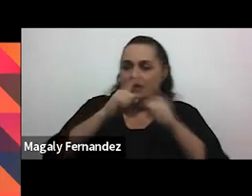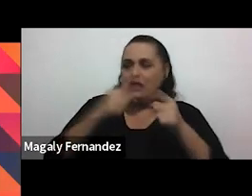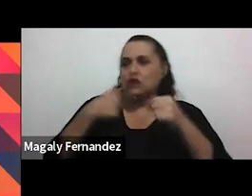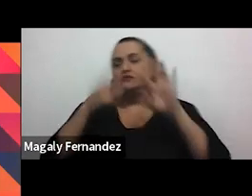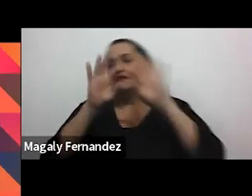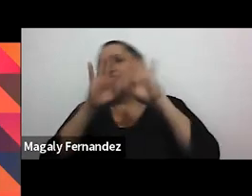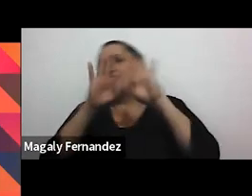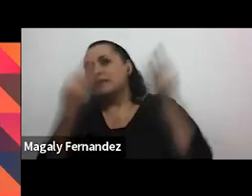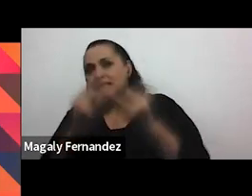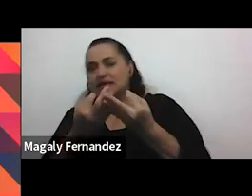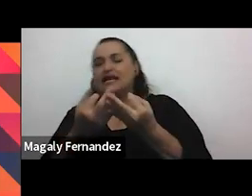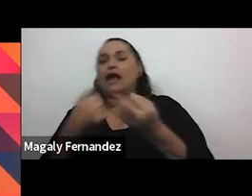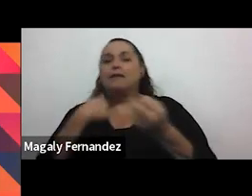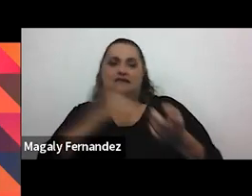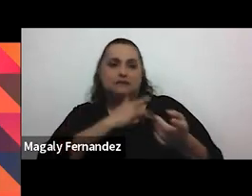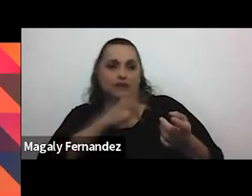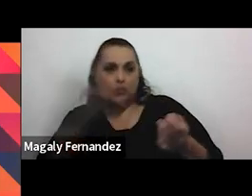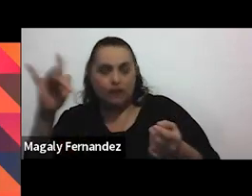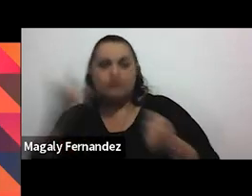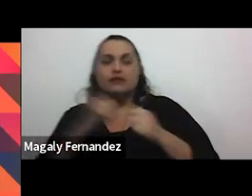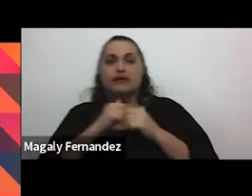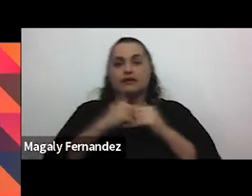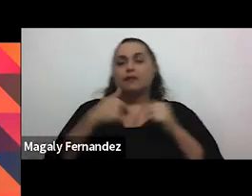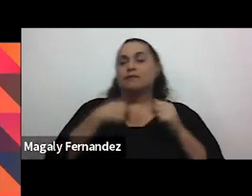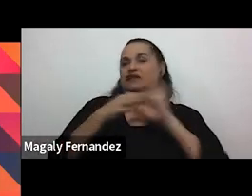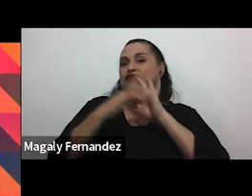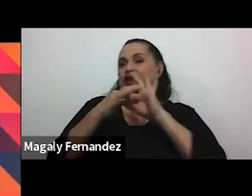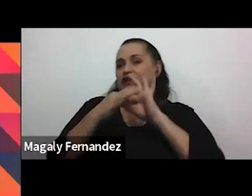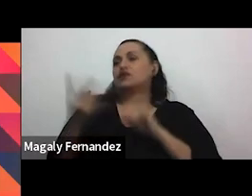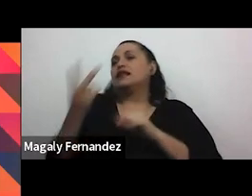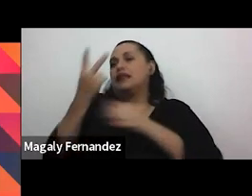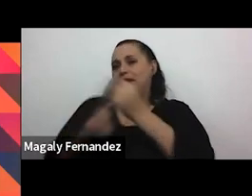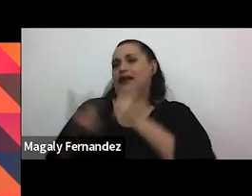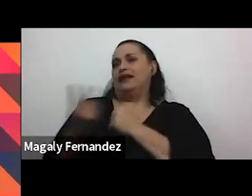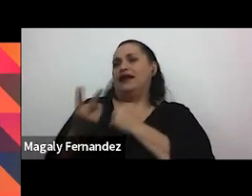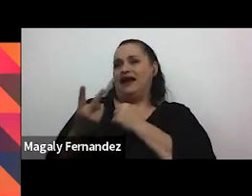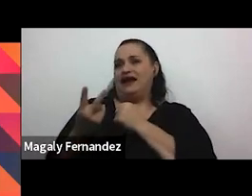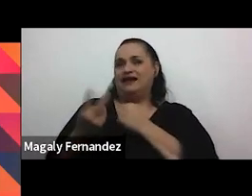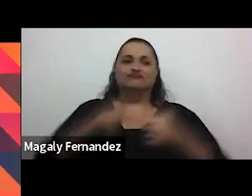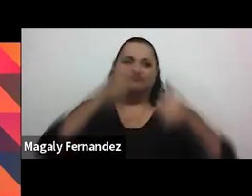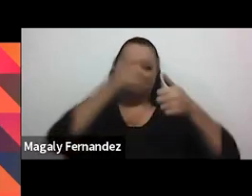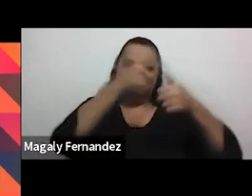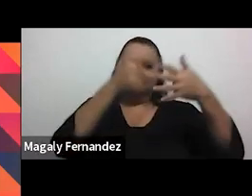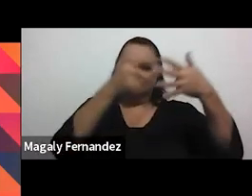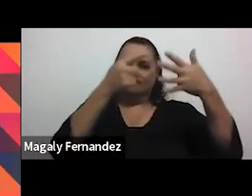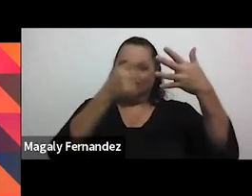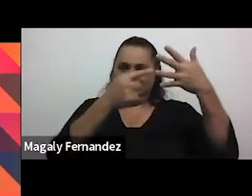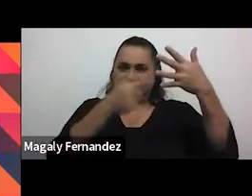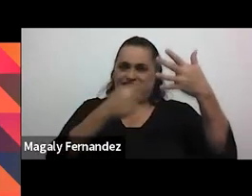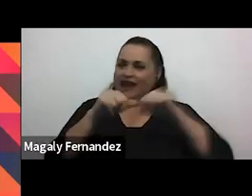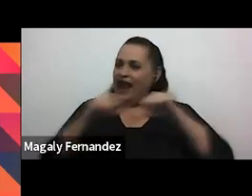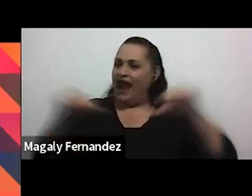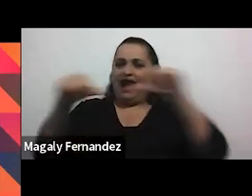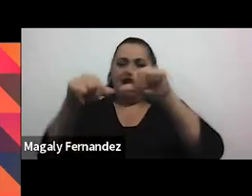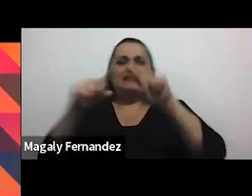mi espiritualidad y mi relación de pareja pero entonces tengo claridad de que al ser una área de mi vida no